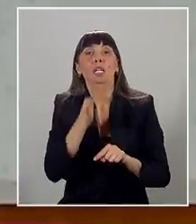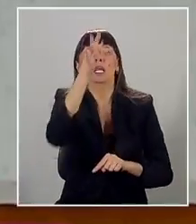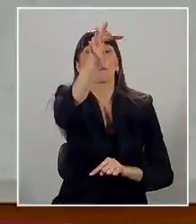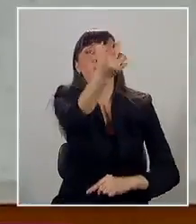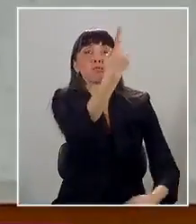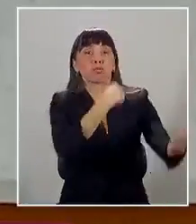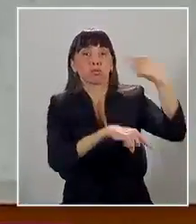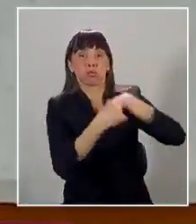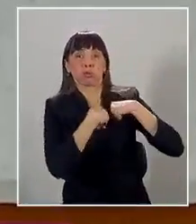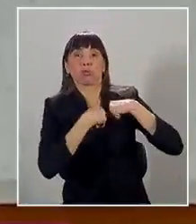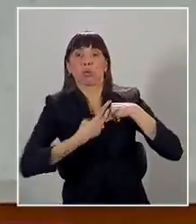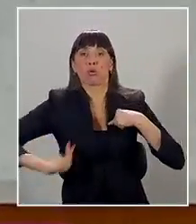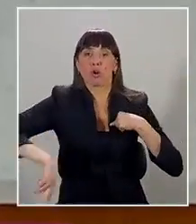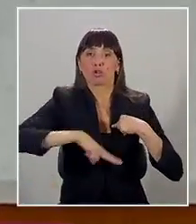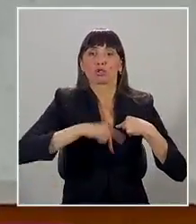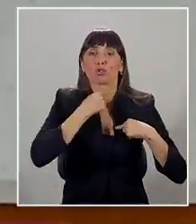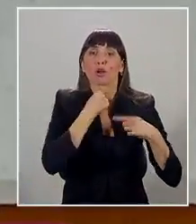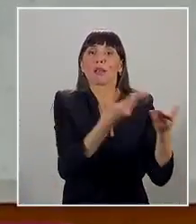traten a nosotros mañana.